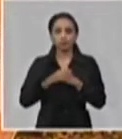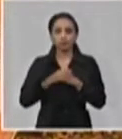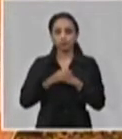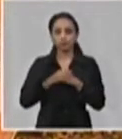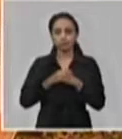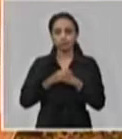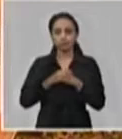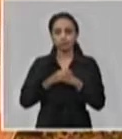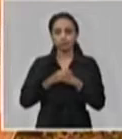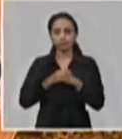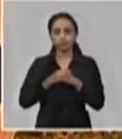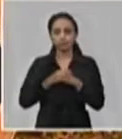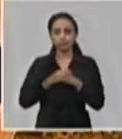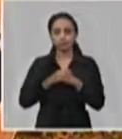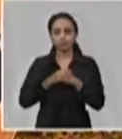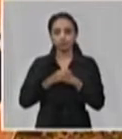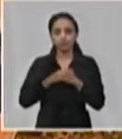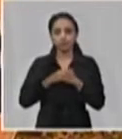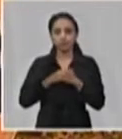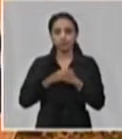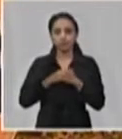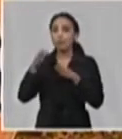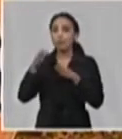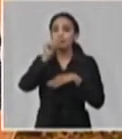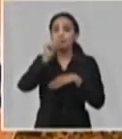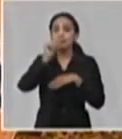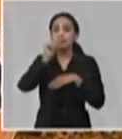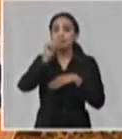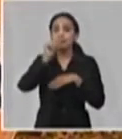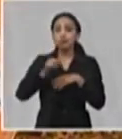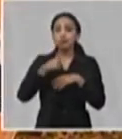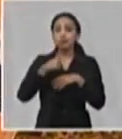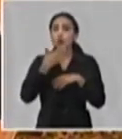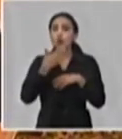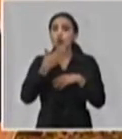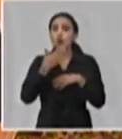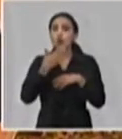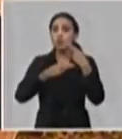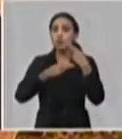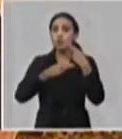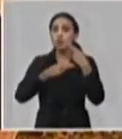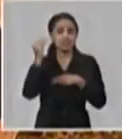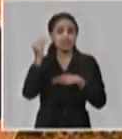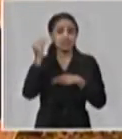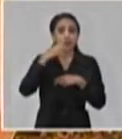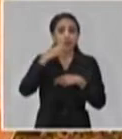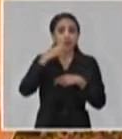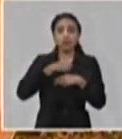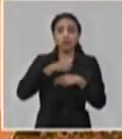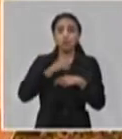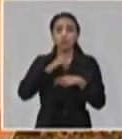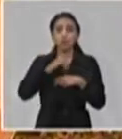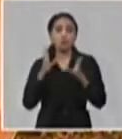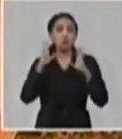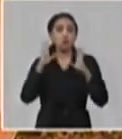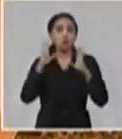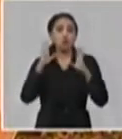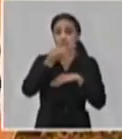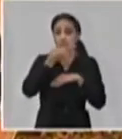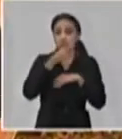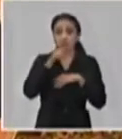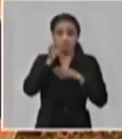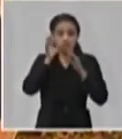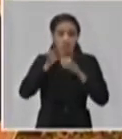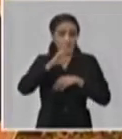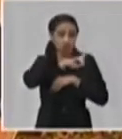hay un estado de opinión que hemos estado viendo y me dicen, bueno, ¿cómo vamos a enfrentarlo si sabemos que tenemos déficit de medicamentos? Lo cual es